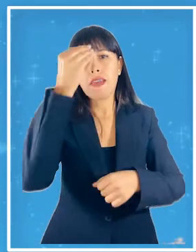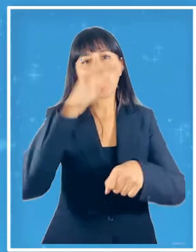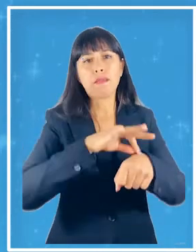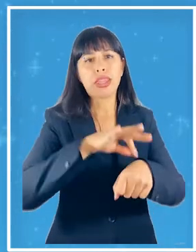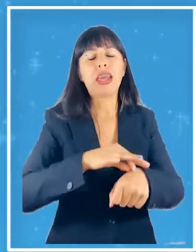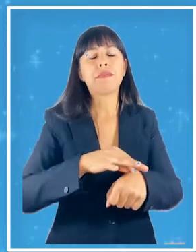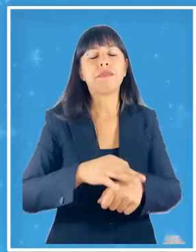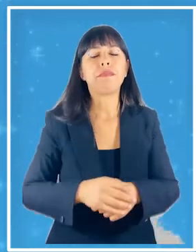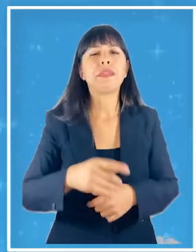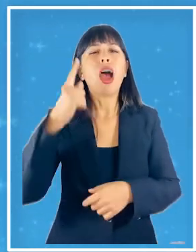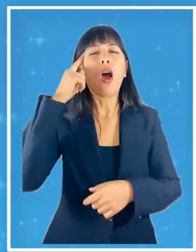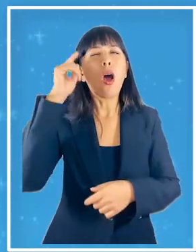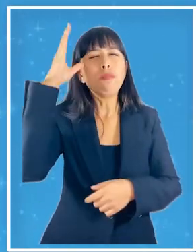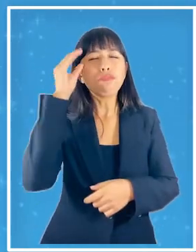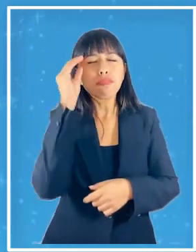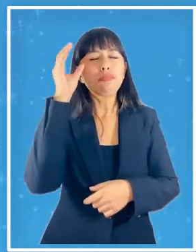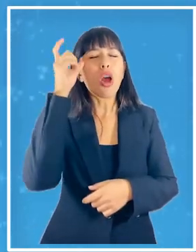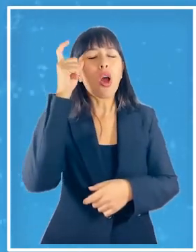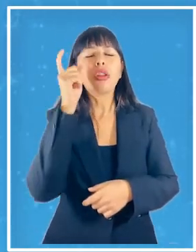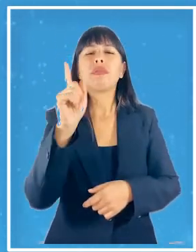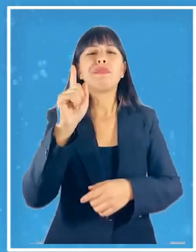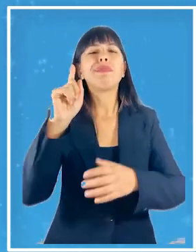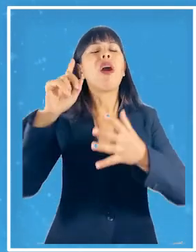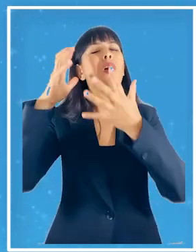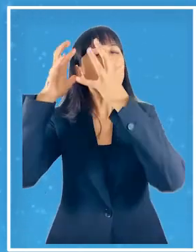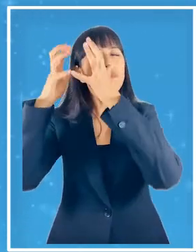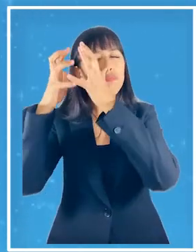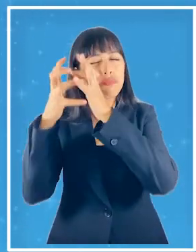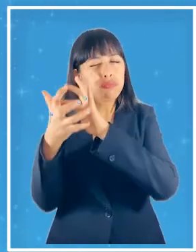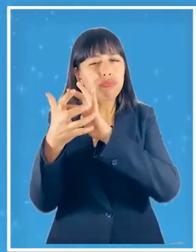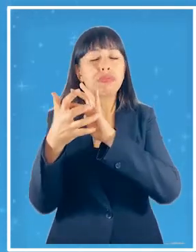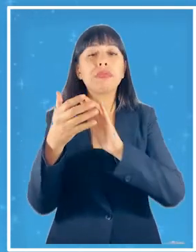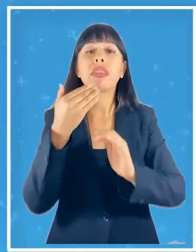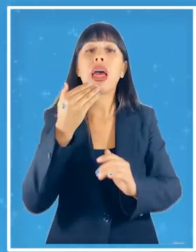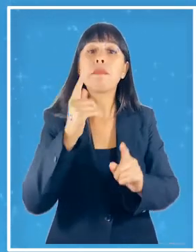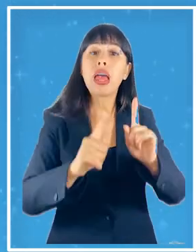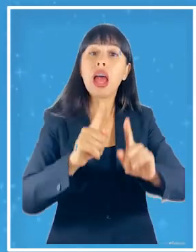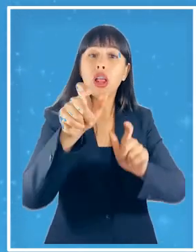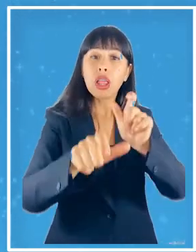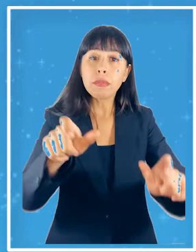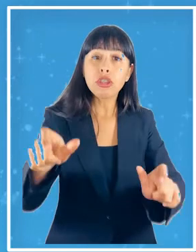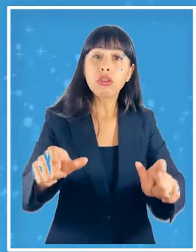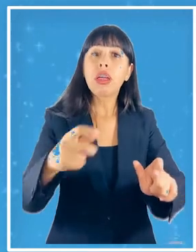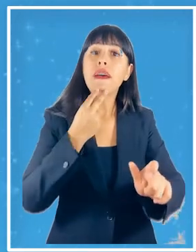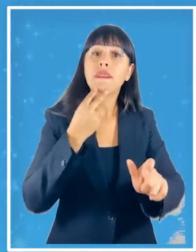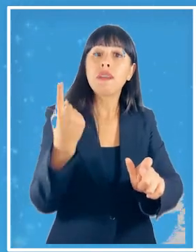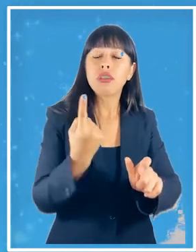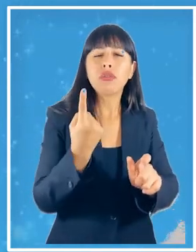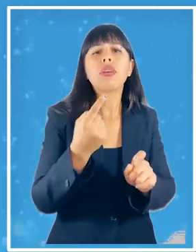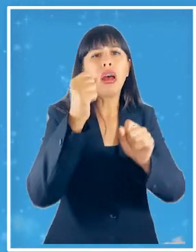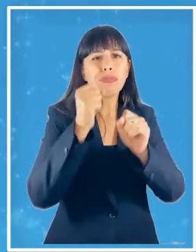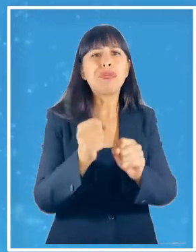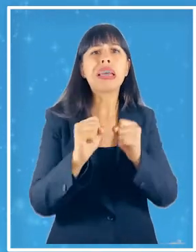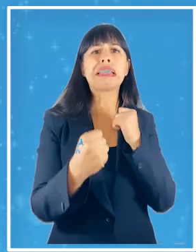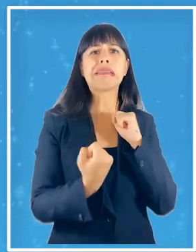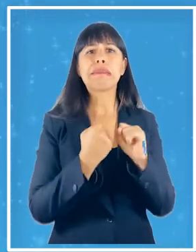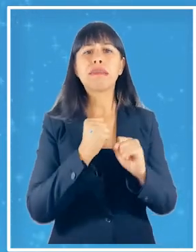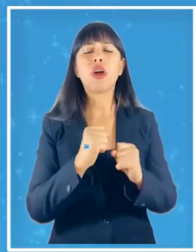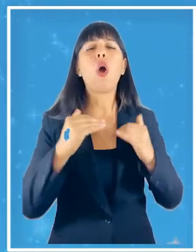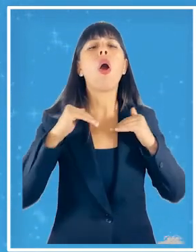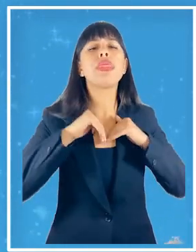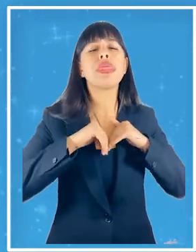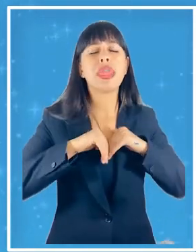de soledad se enfrentan más frecuentemente a trastornos del estado del ánimo como la depresión o la ansiedad